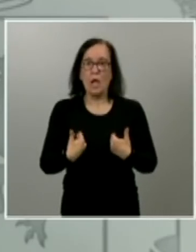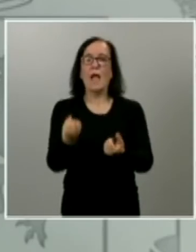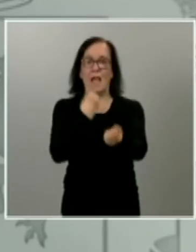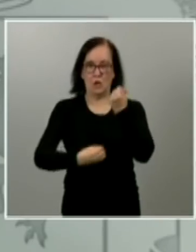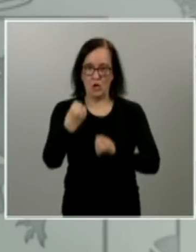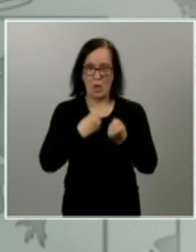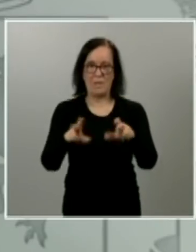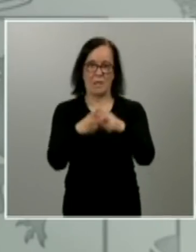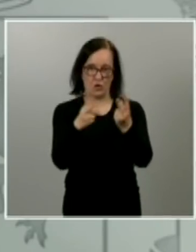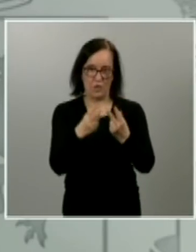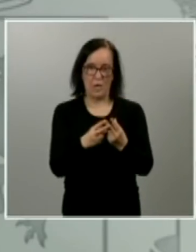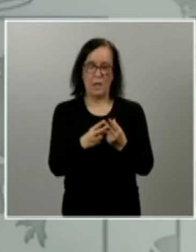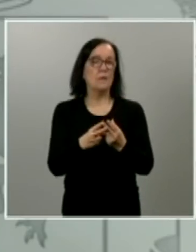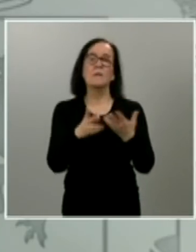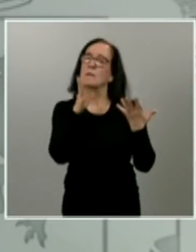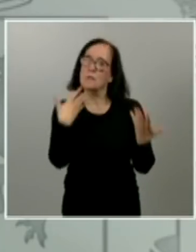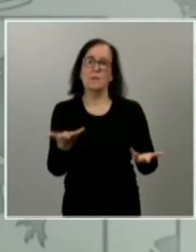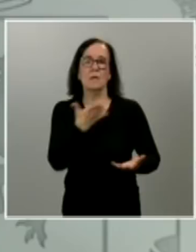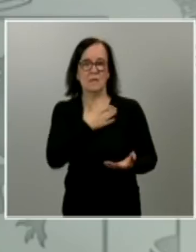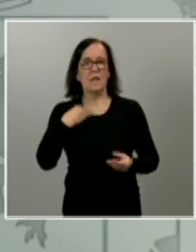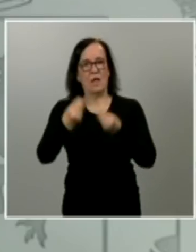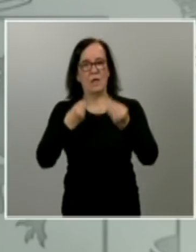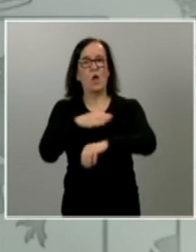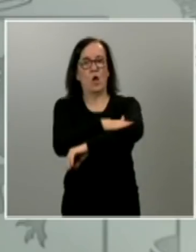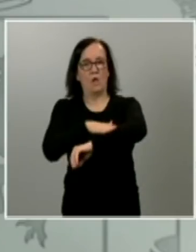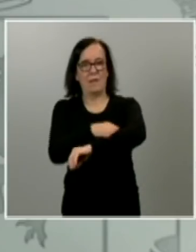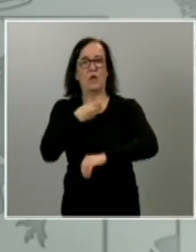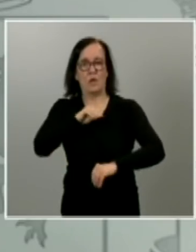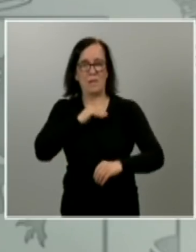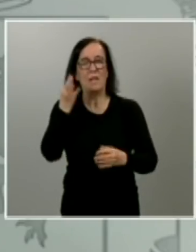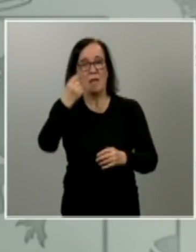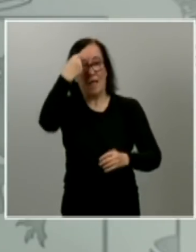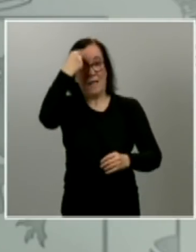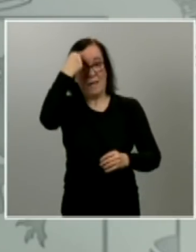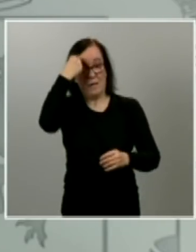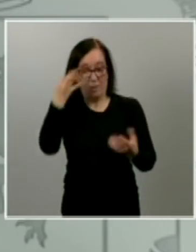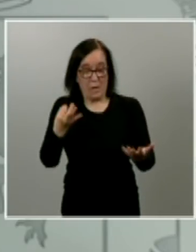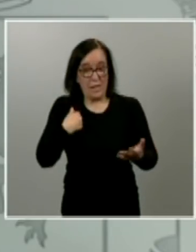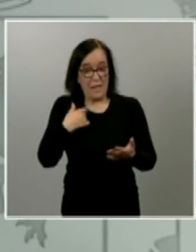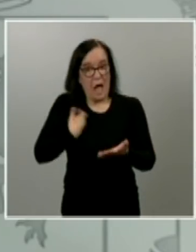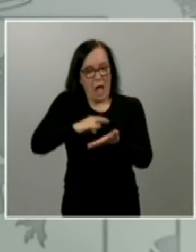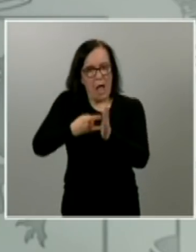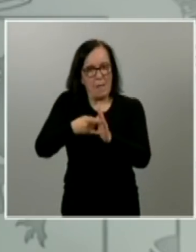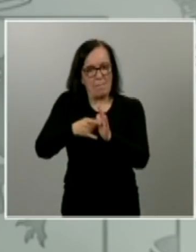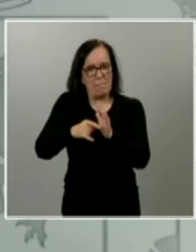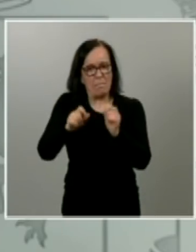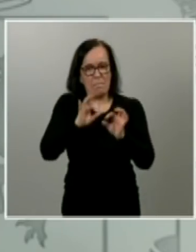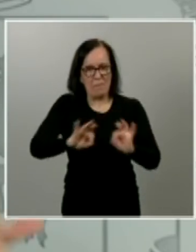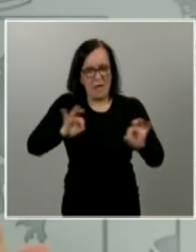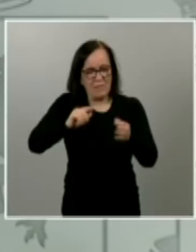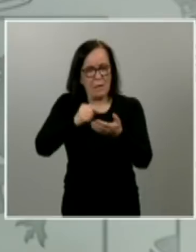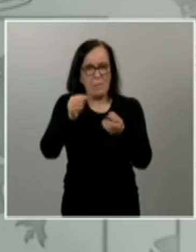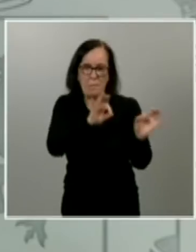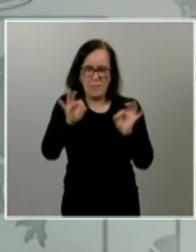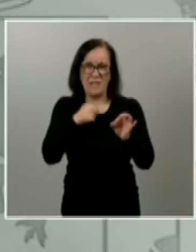social eso es lo que quiere hacer el gobierno de España eso es lo que tiene en mente eso es lo que estamos ya planificando como ya os he dicho